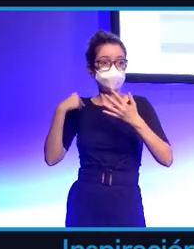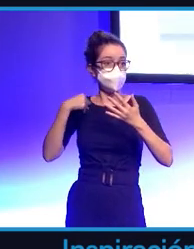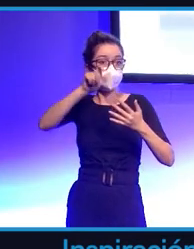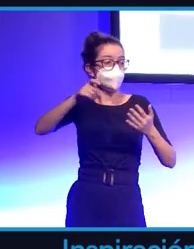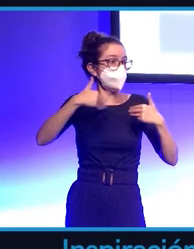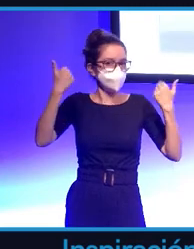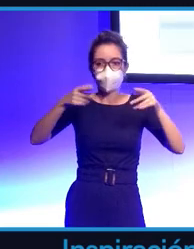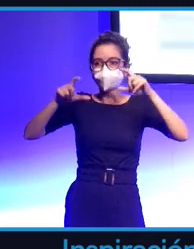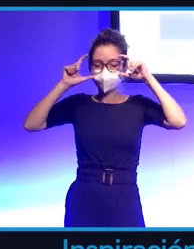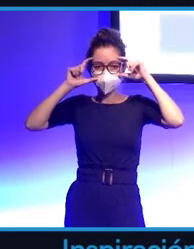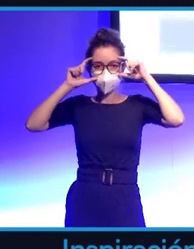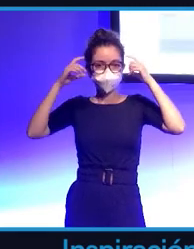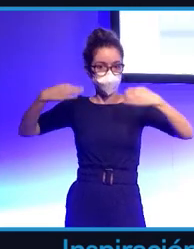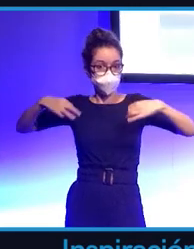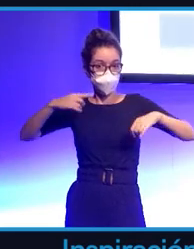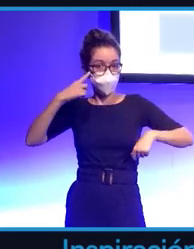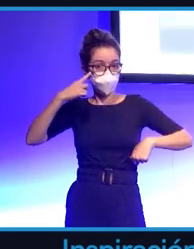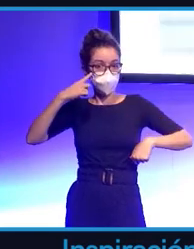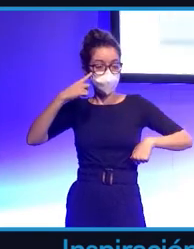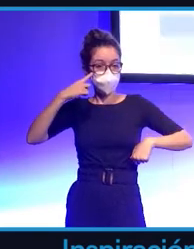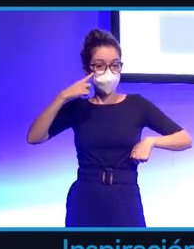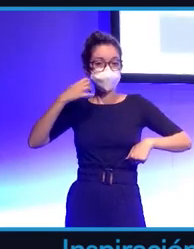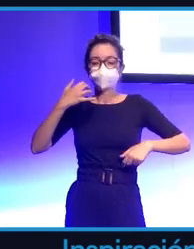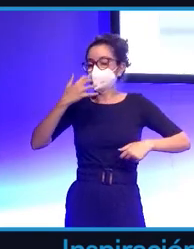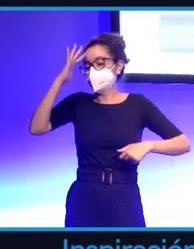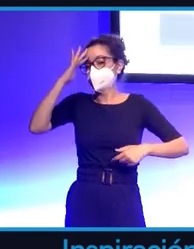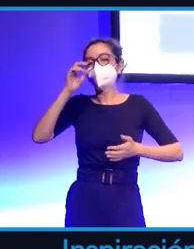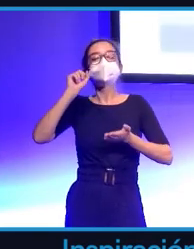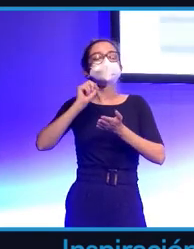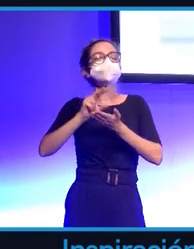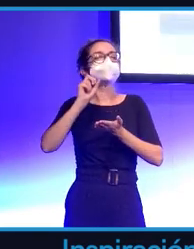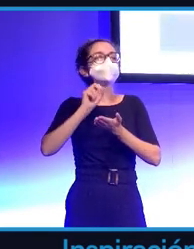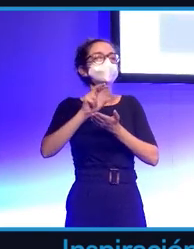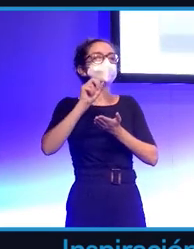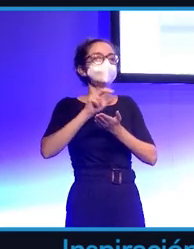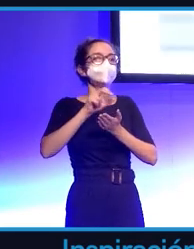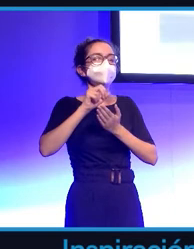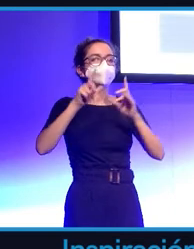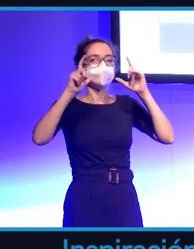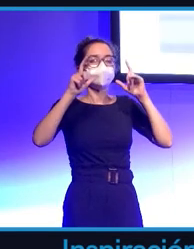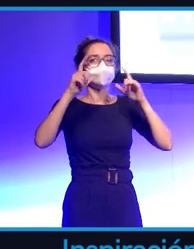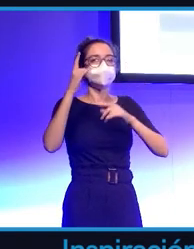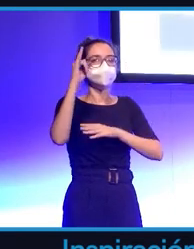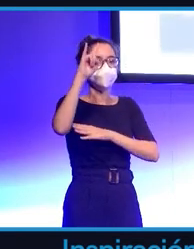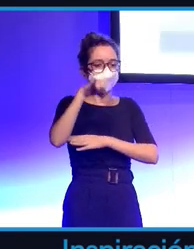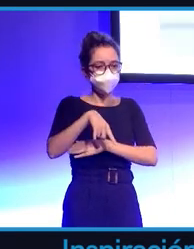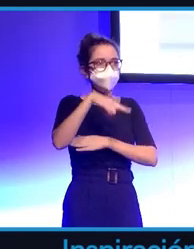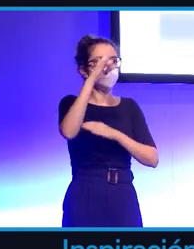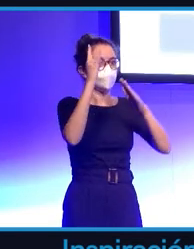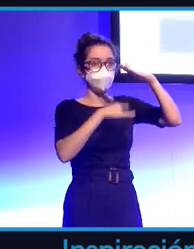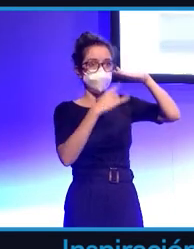cualquier persona para ver, que cuando tú estás andando con esas gafas van escaneando todo lo que nos rodea